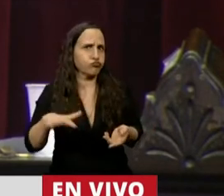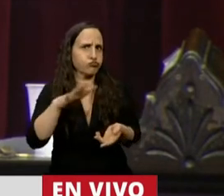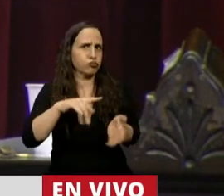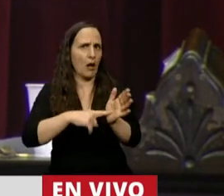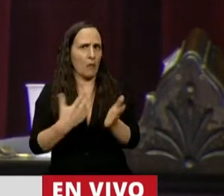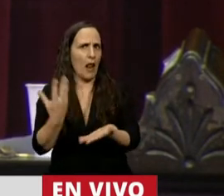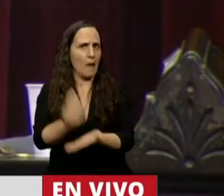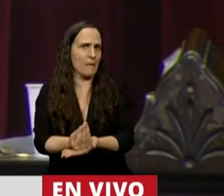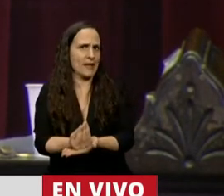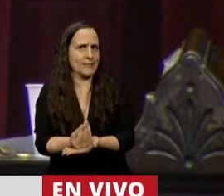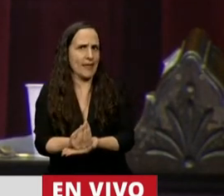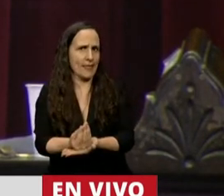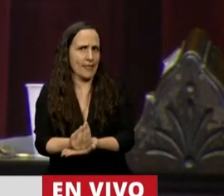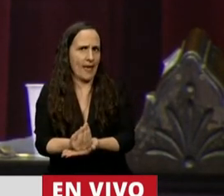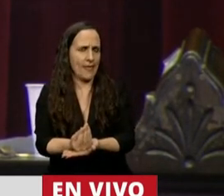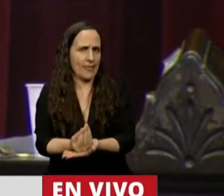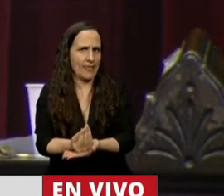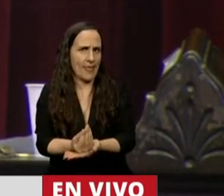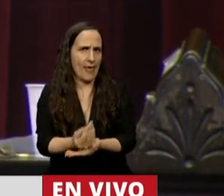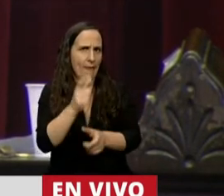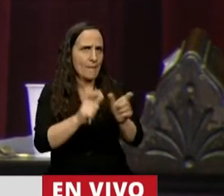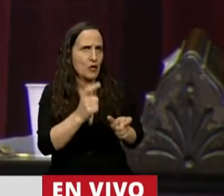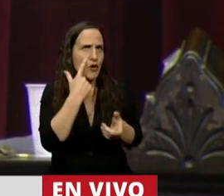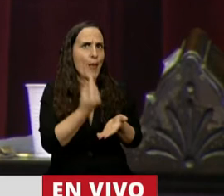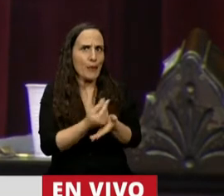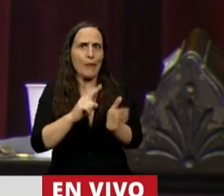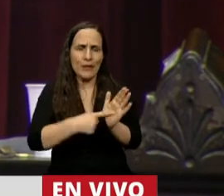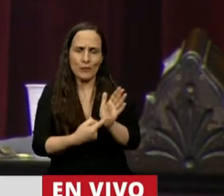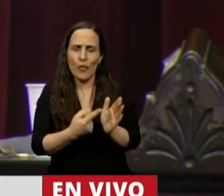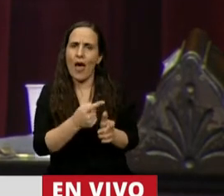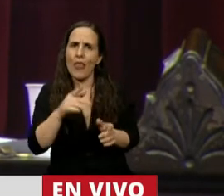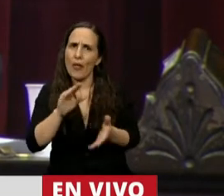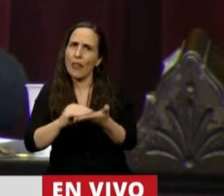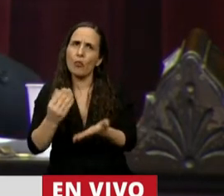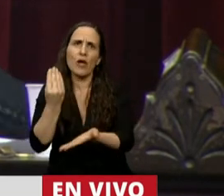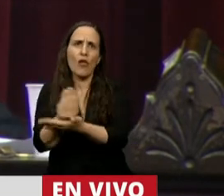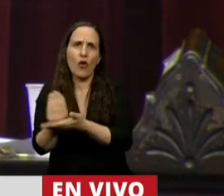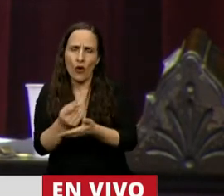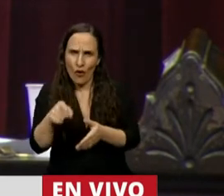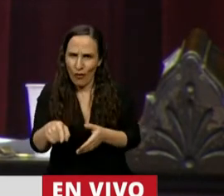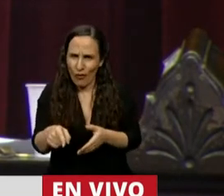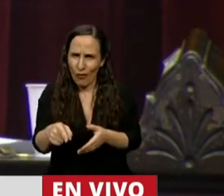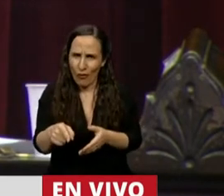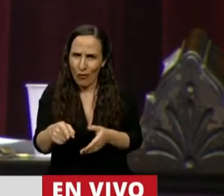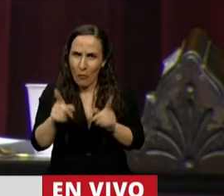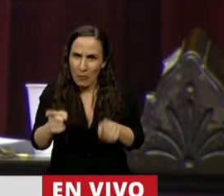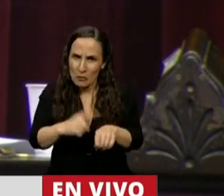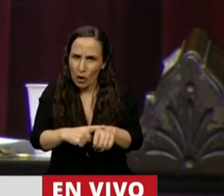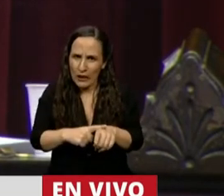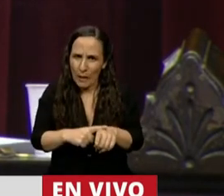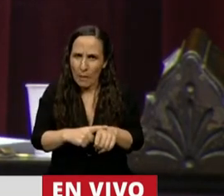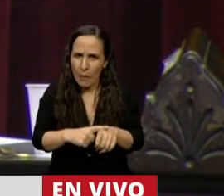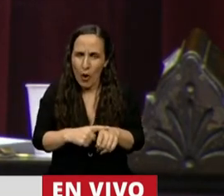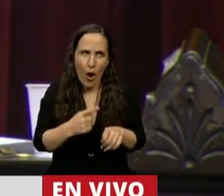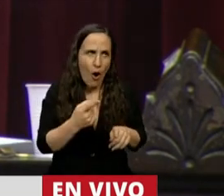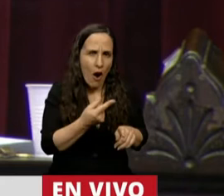intereses de los vecinos de la ciudad de Buenos Aires y al mismo tiempo meterle